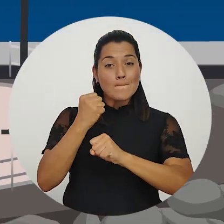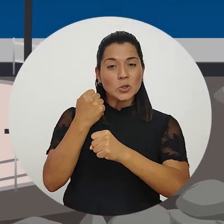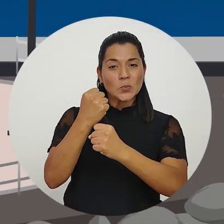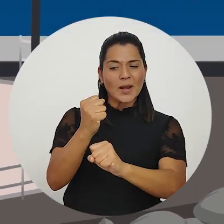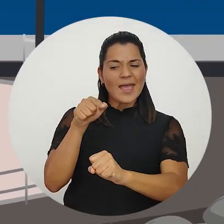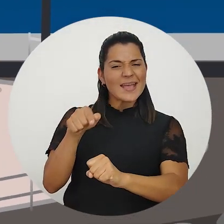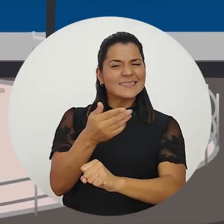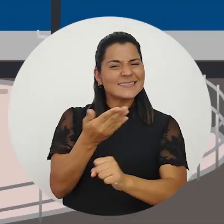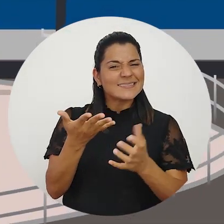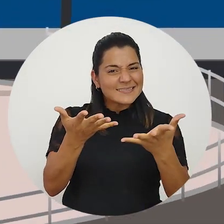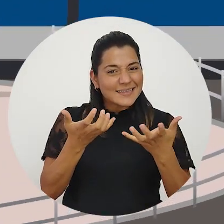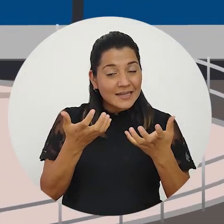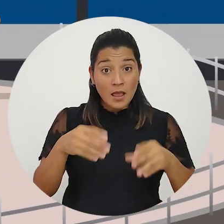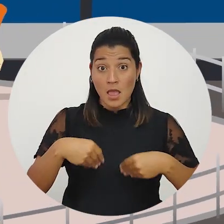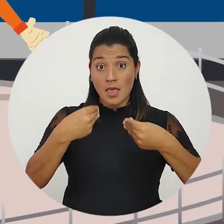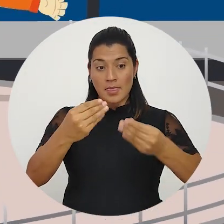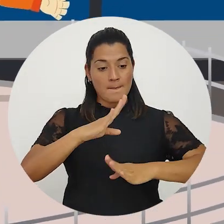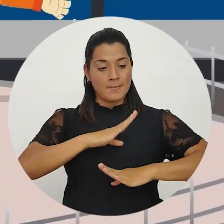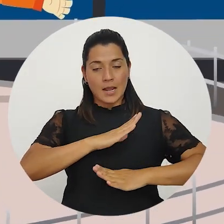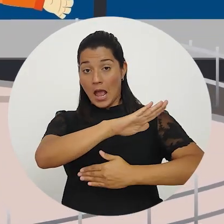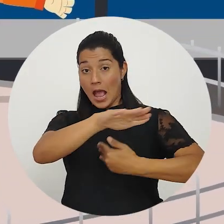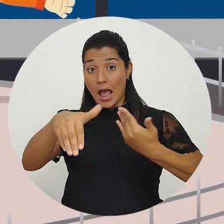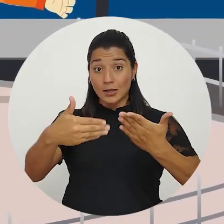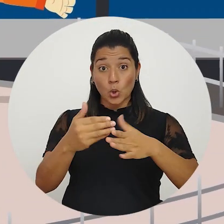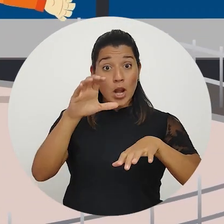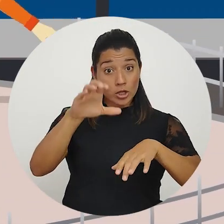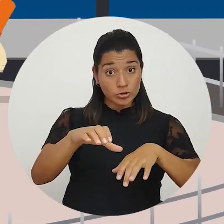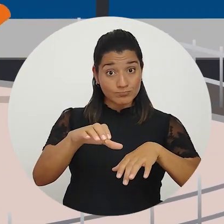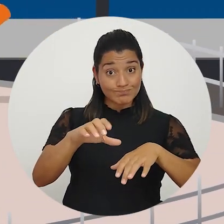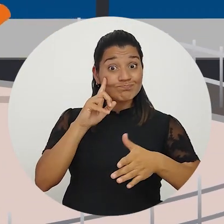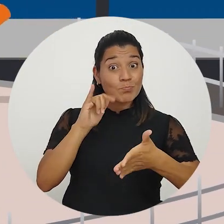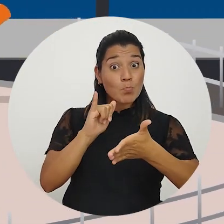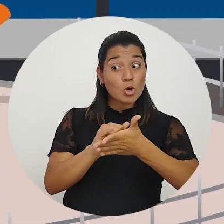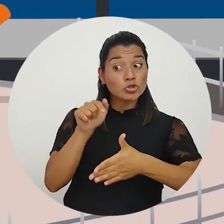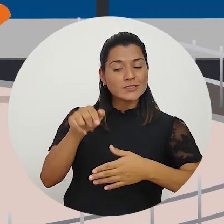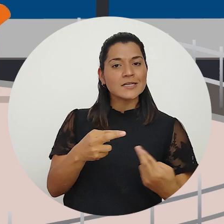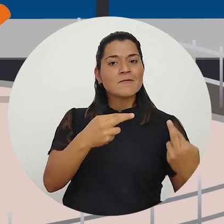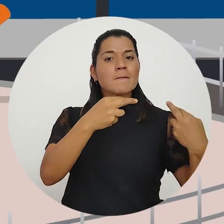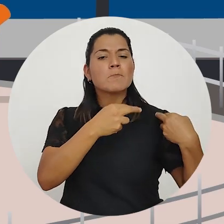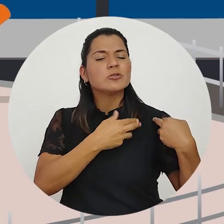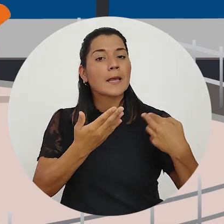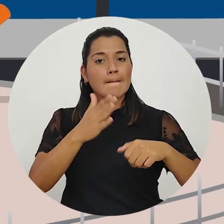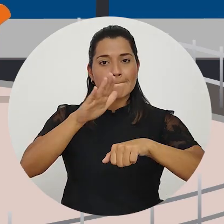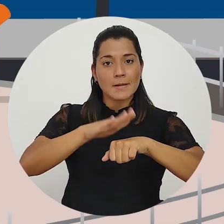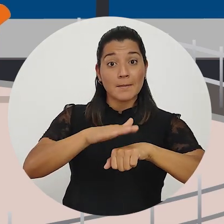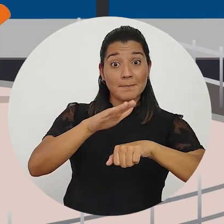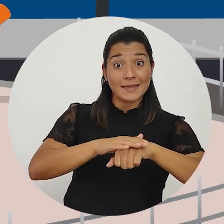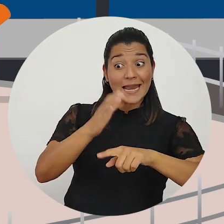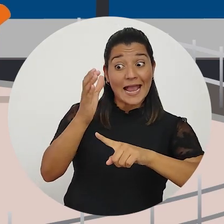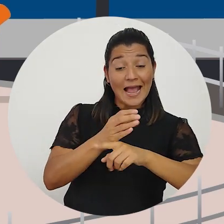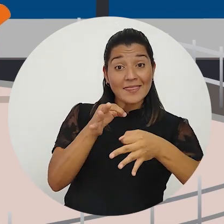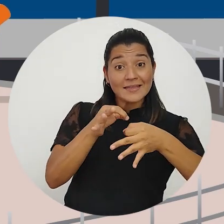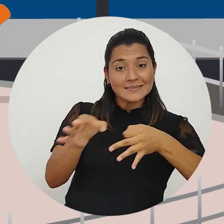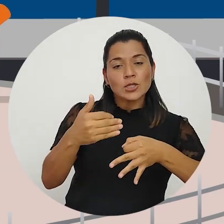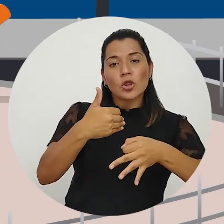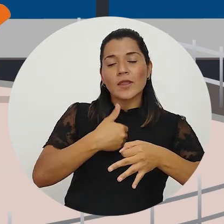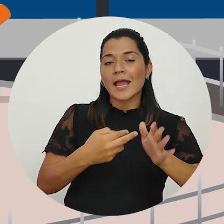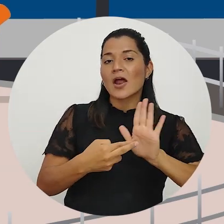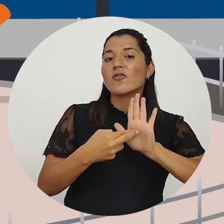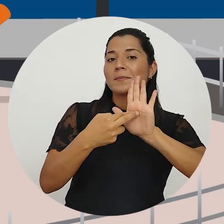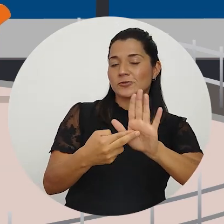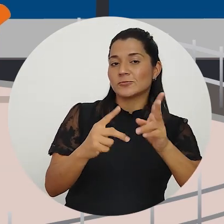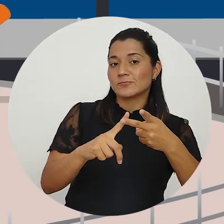La municipalidad busca el bienestar de todo el cantón y debe asegurar la representación y voz de todos sus distritos.